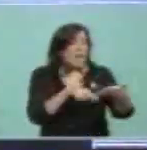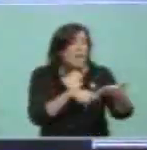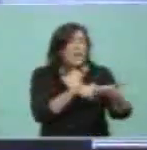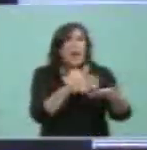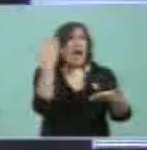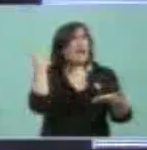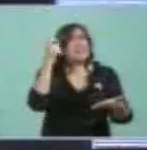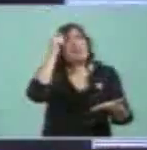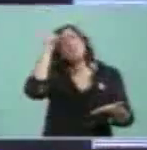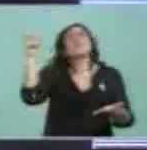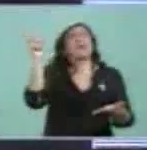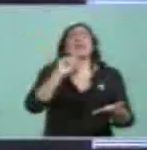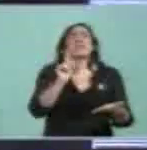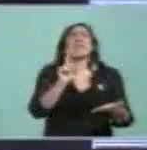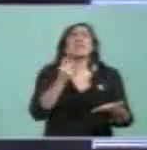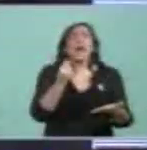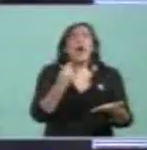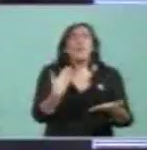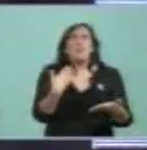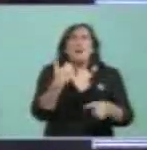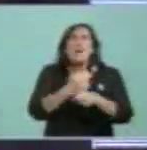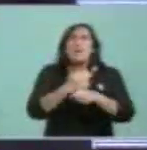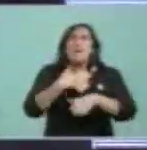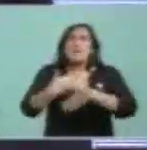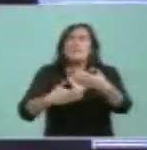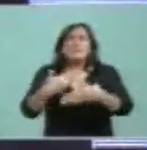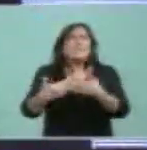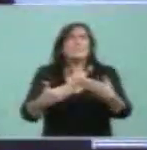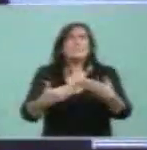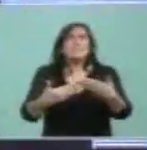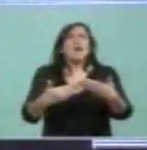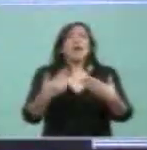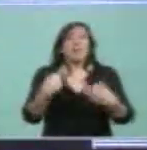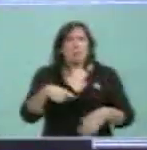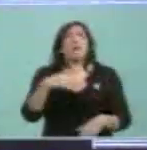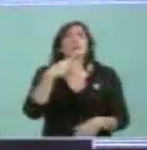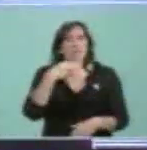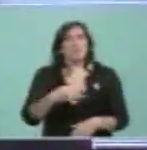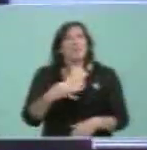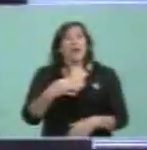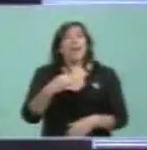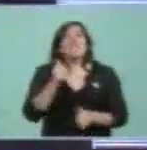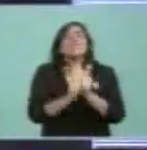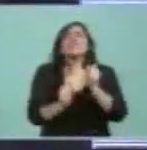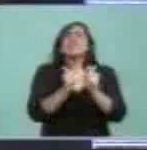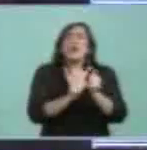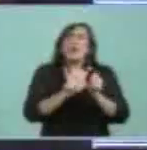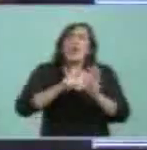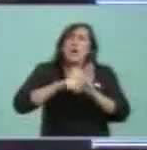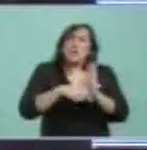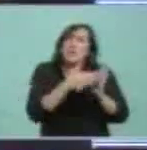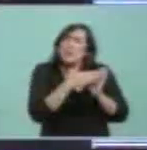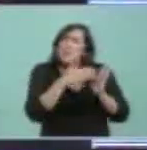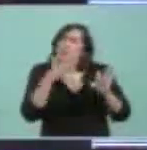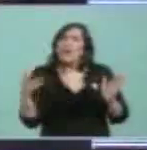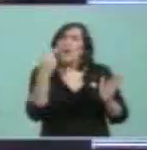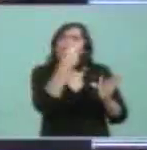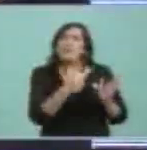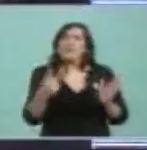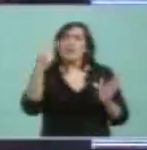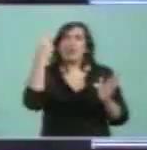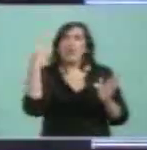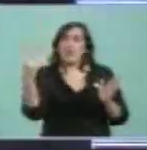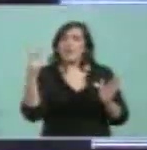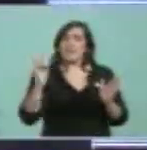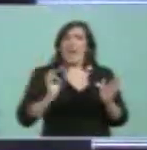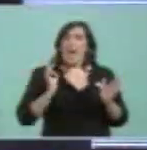realizarlas. Y la historia es así, la historia de los 202 años y la historia